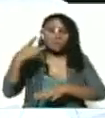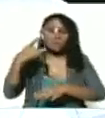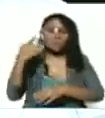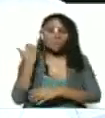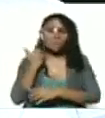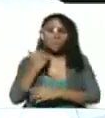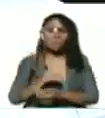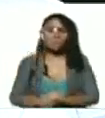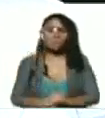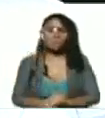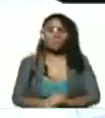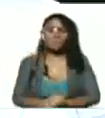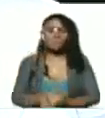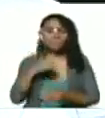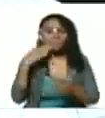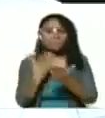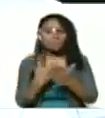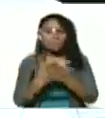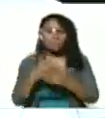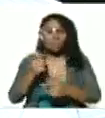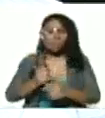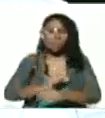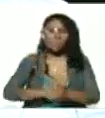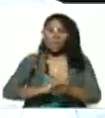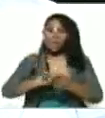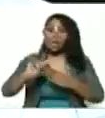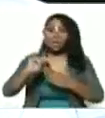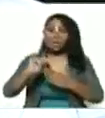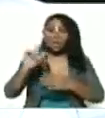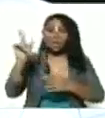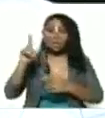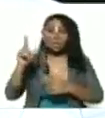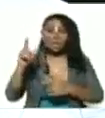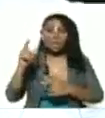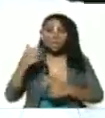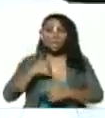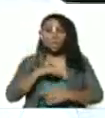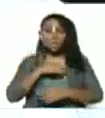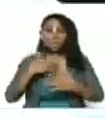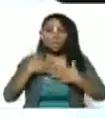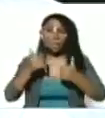y evidentemente es la mayor preocupación para nosotros la salud de nuestro pueblo